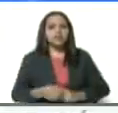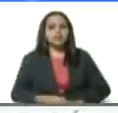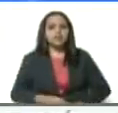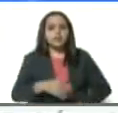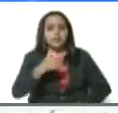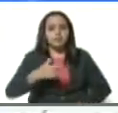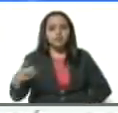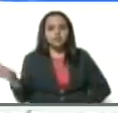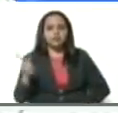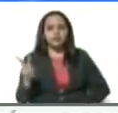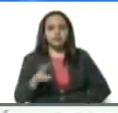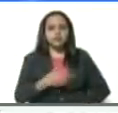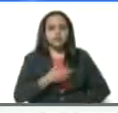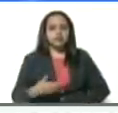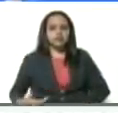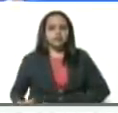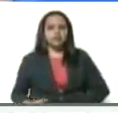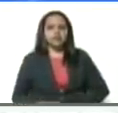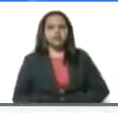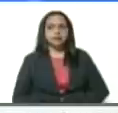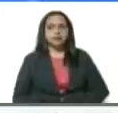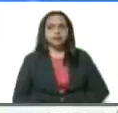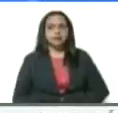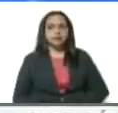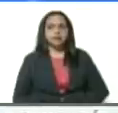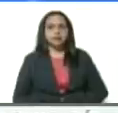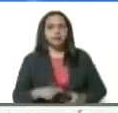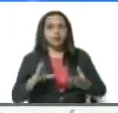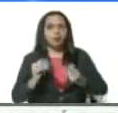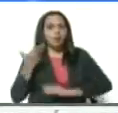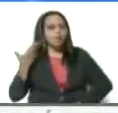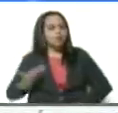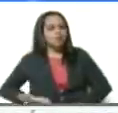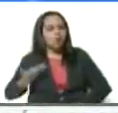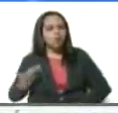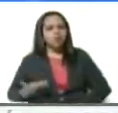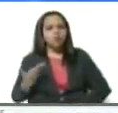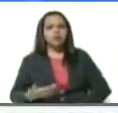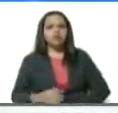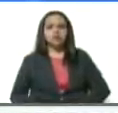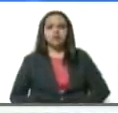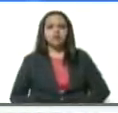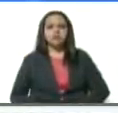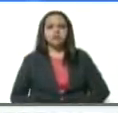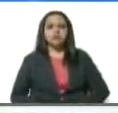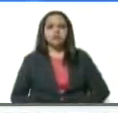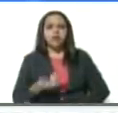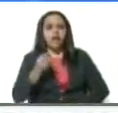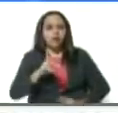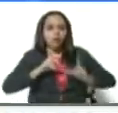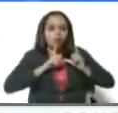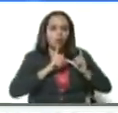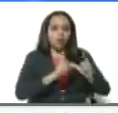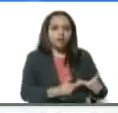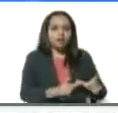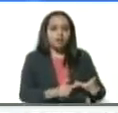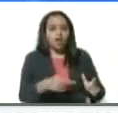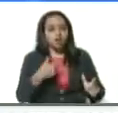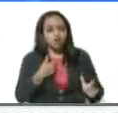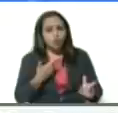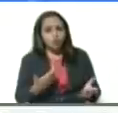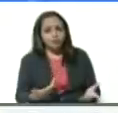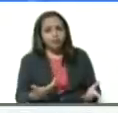venezolanos, presidente. Muy importante que en el momento de la cuarentena, y yo